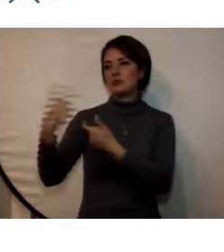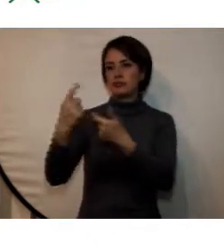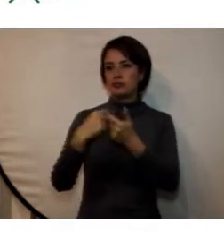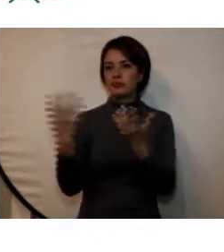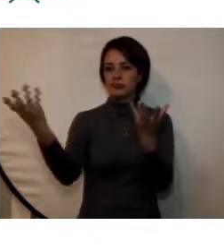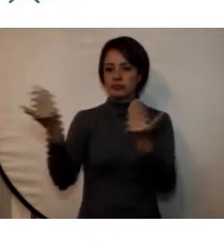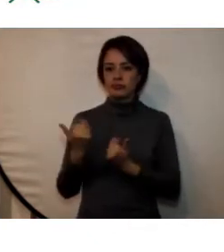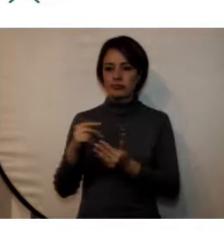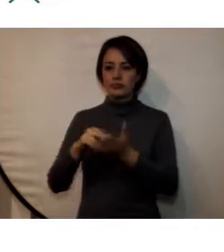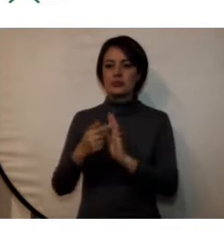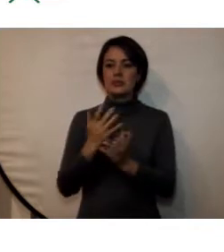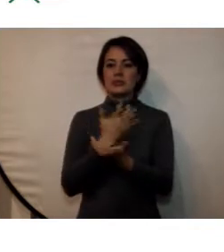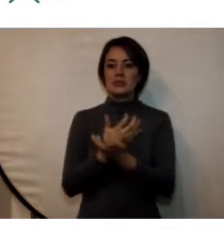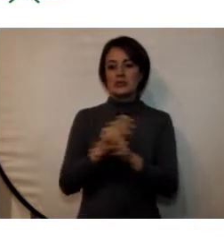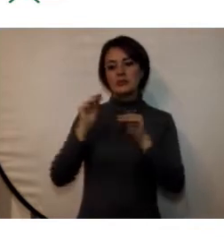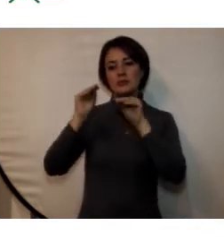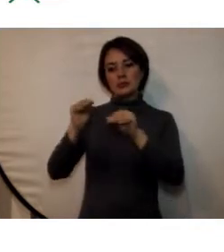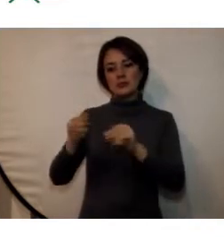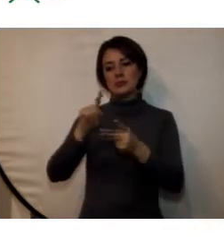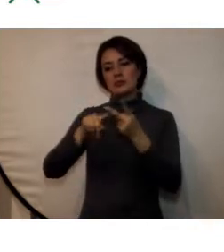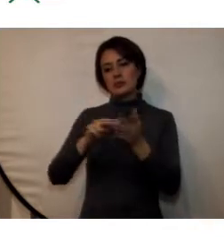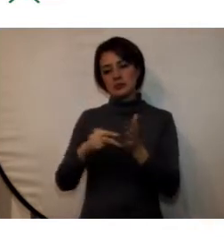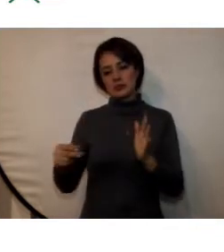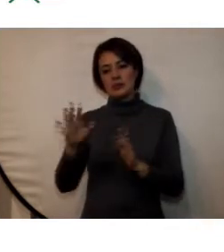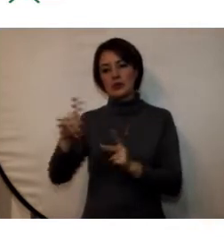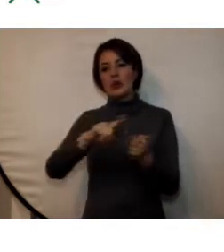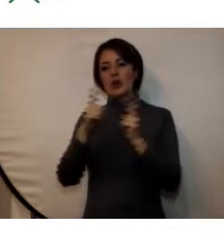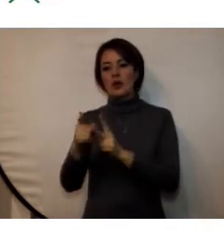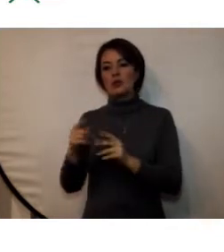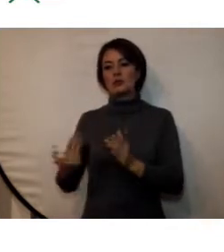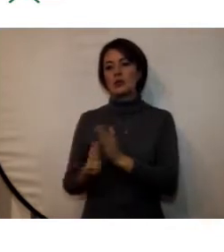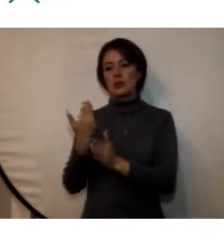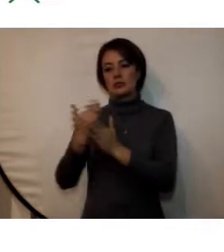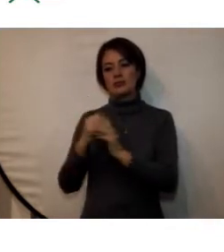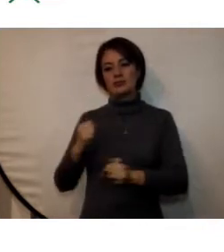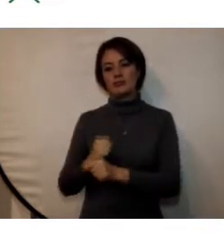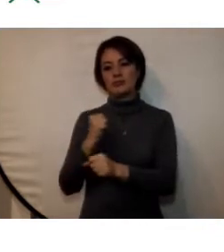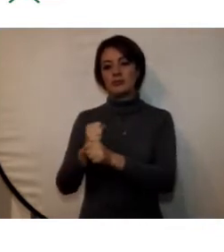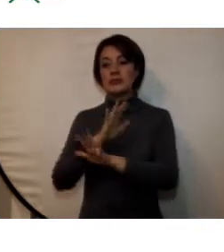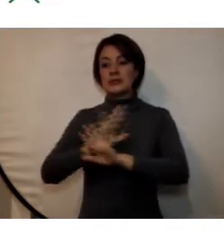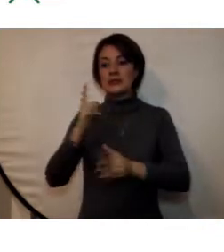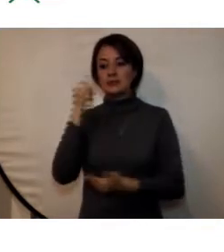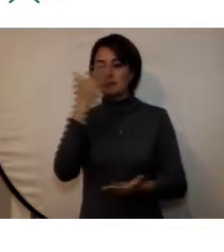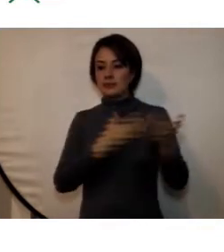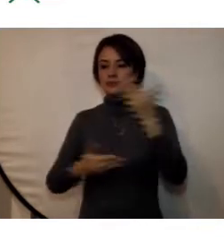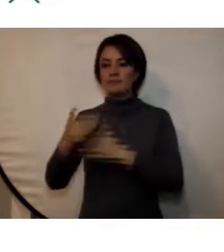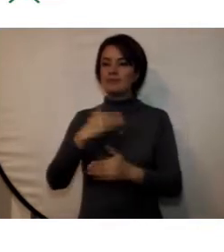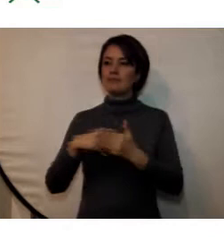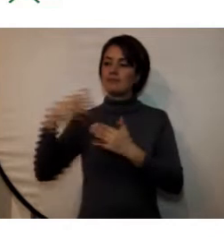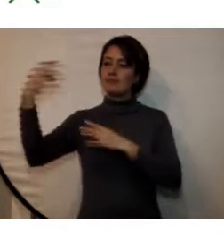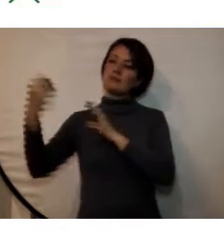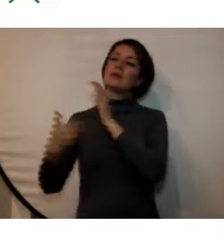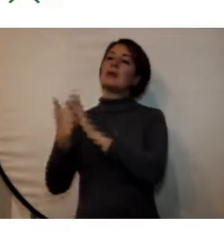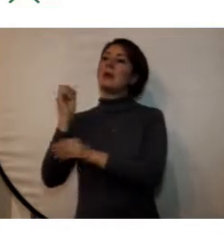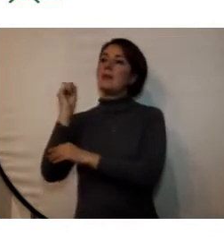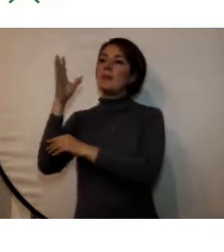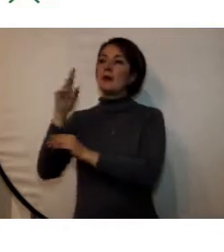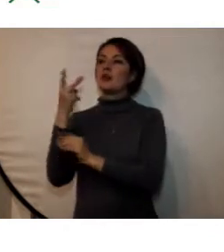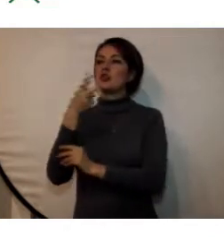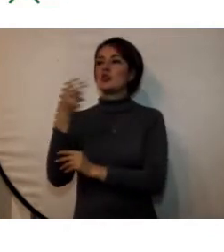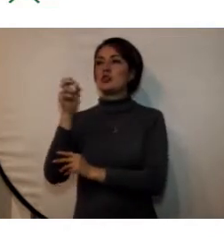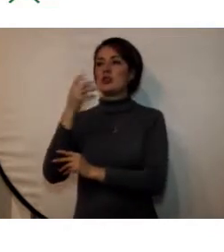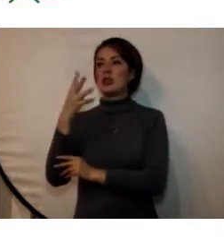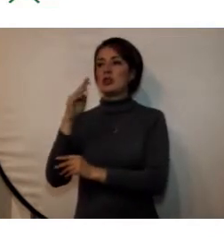investigación formativa y científica y tres convocatorias de innovación y emprendimiento que luego de evaluación de pares externos se conformó un banco de 214